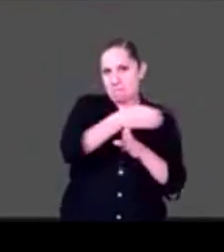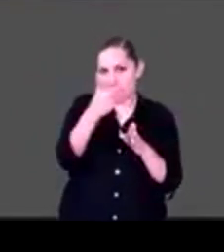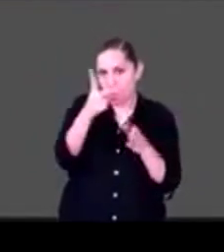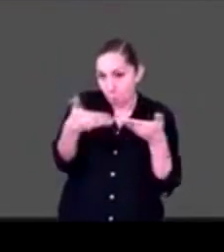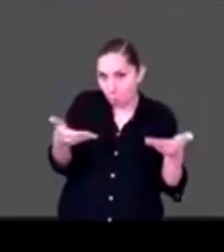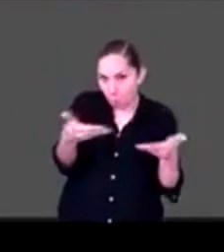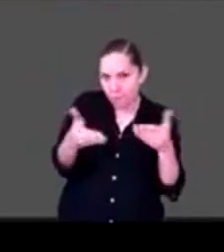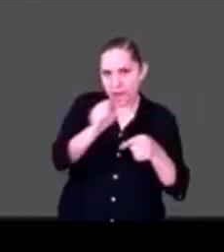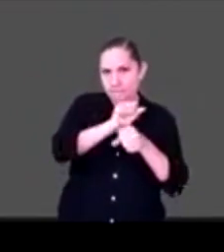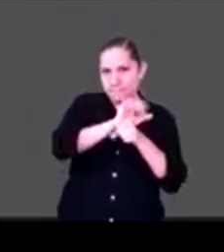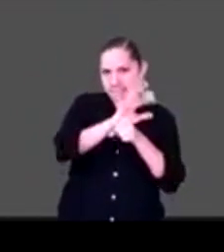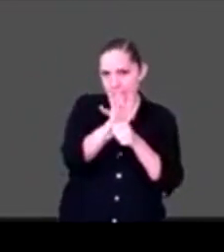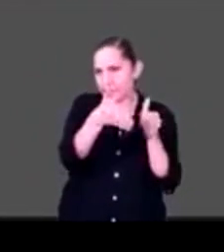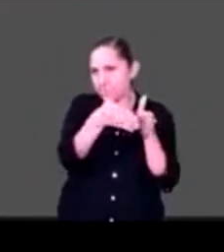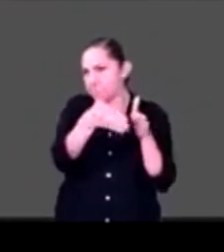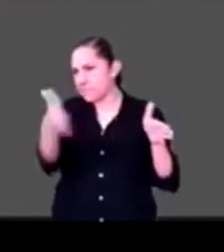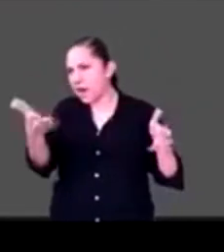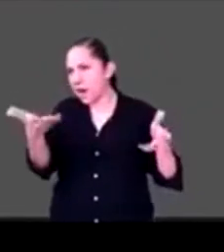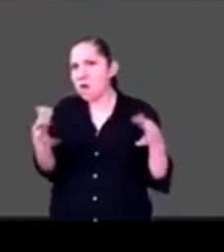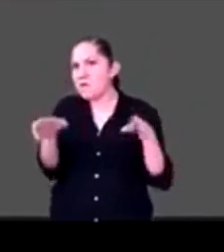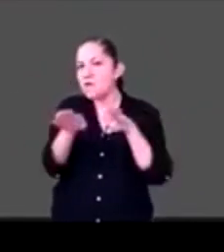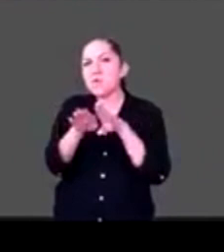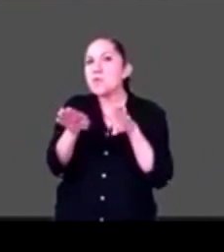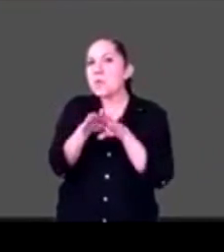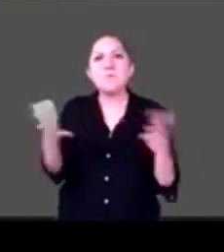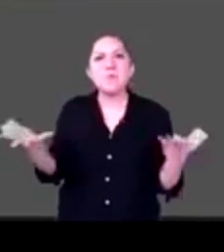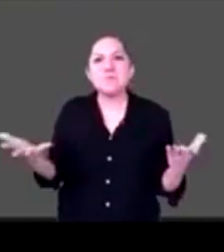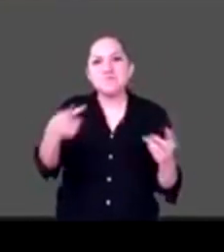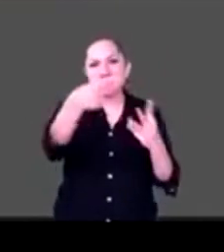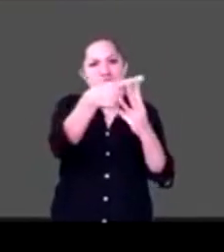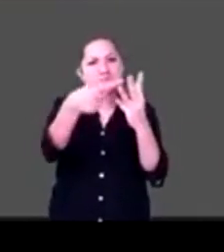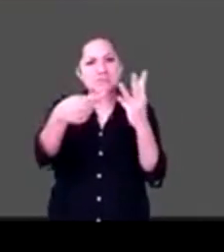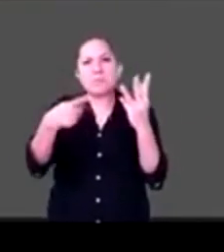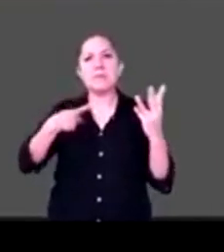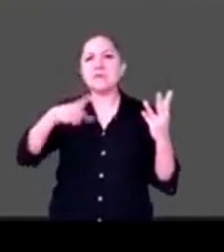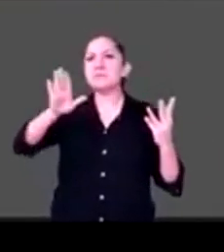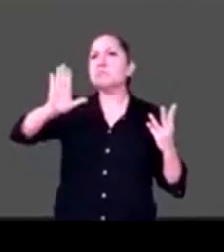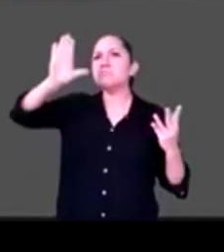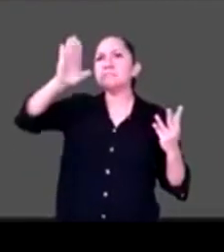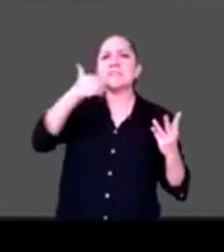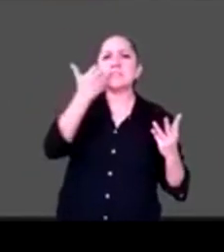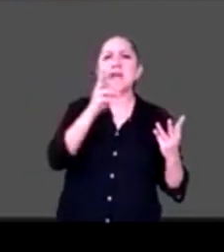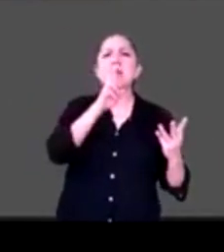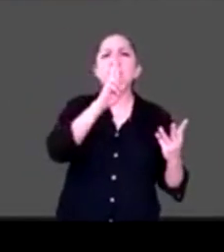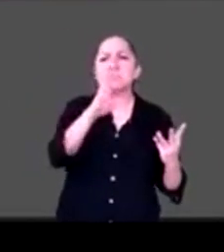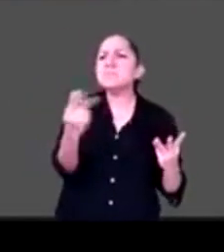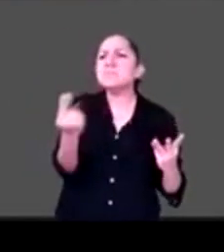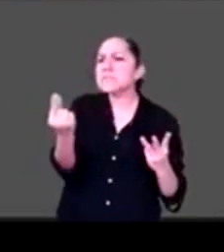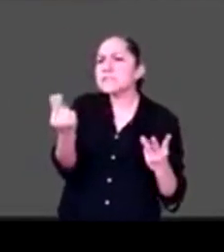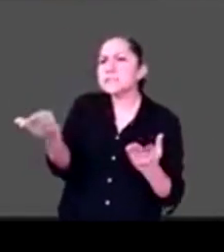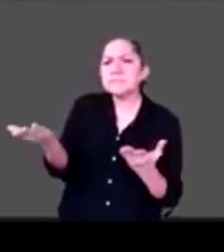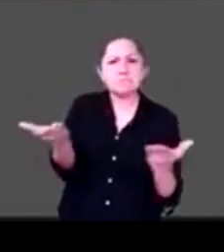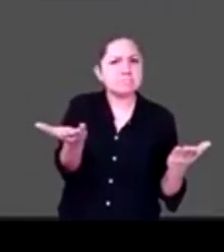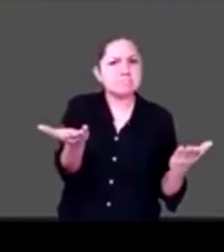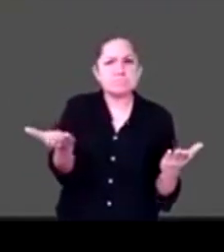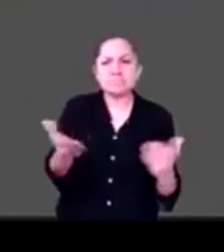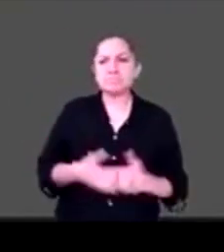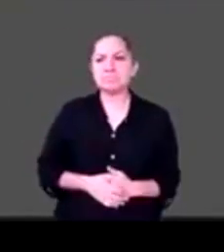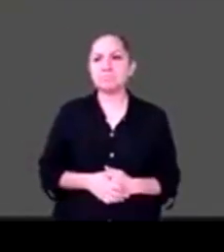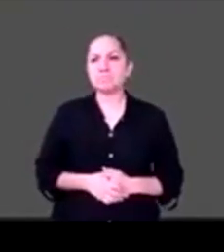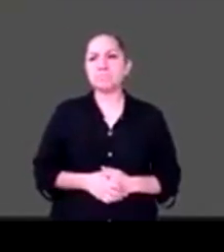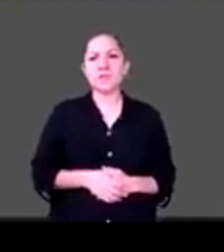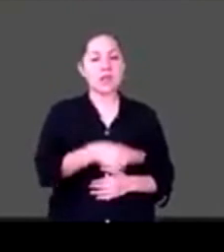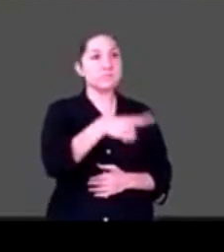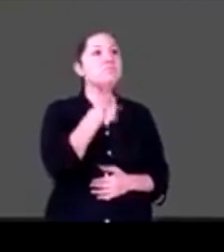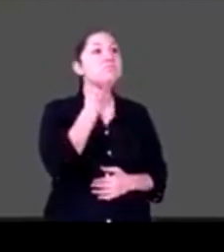Katia Juventino o Jorge, ¿quién levanta la mano? Juventino, vas. Ahí está abierto el